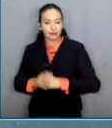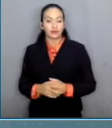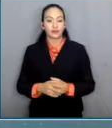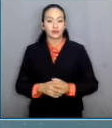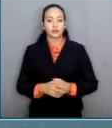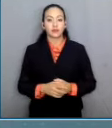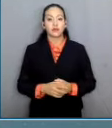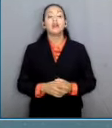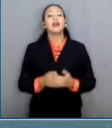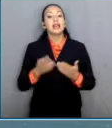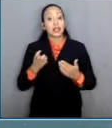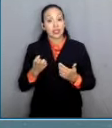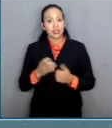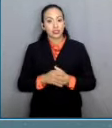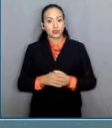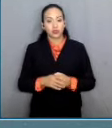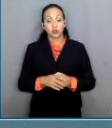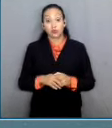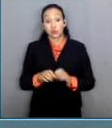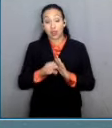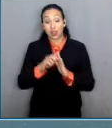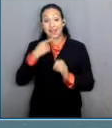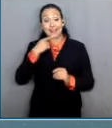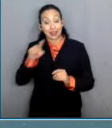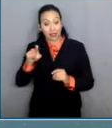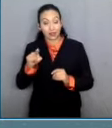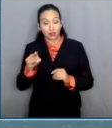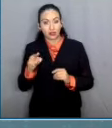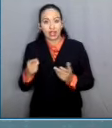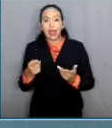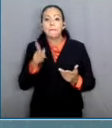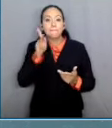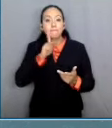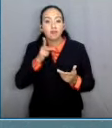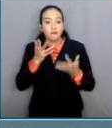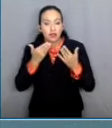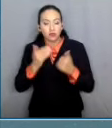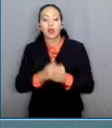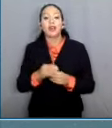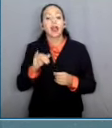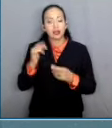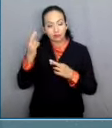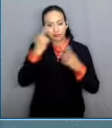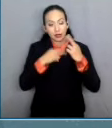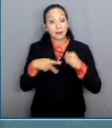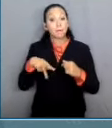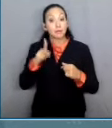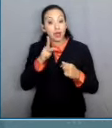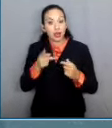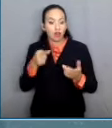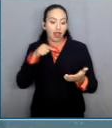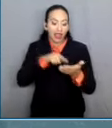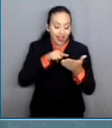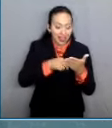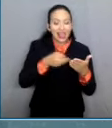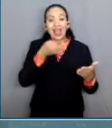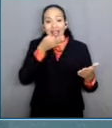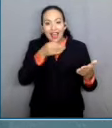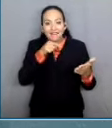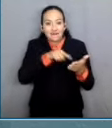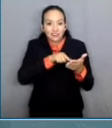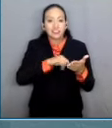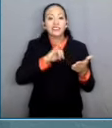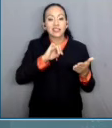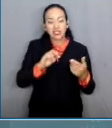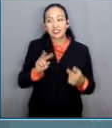a la queja o denuncia no se acompañan pruebas, pero del contenido se advierten indicios circunstanciales de modo, tiempo y